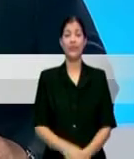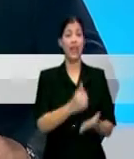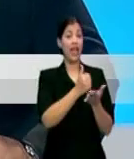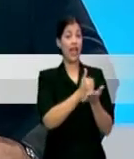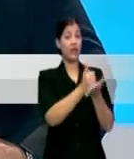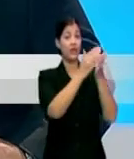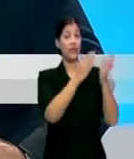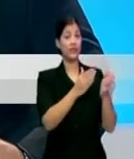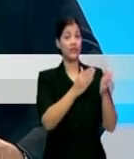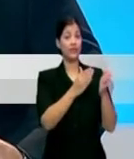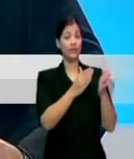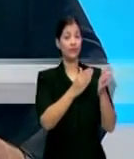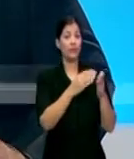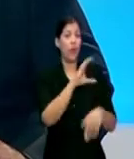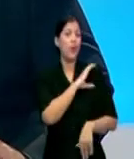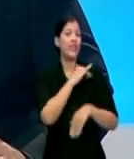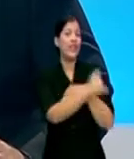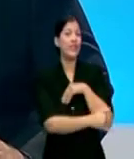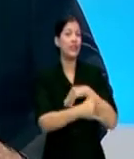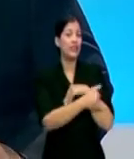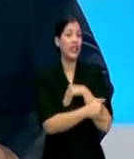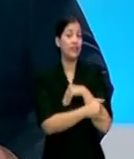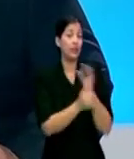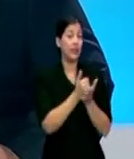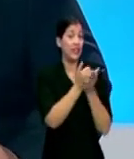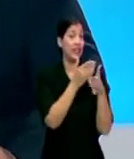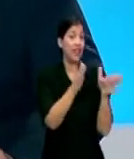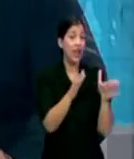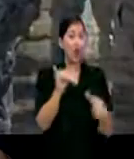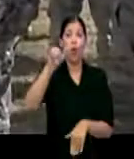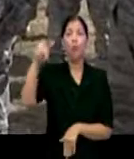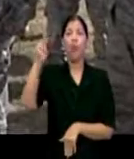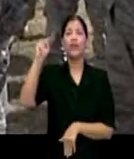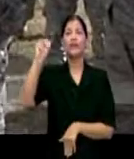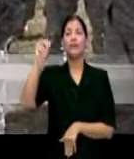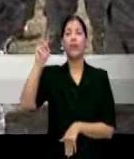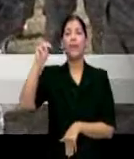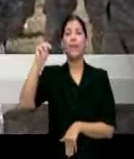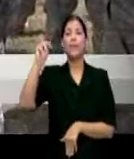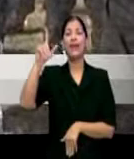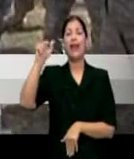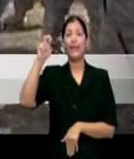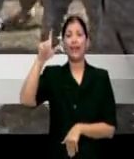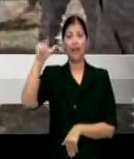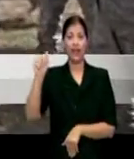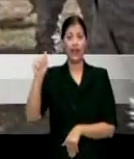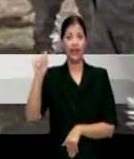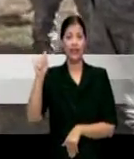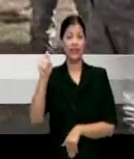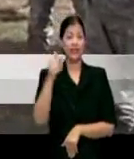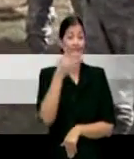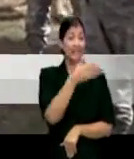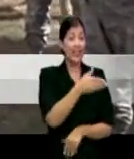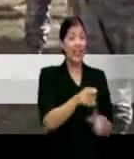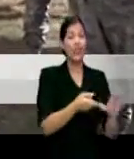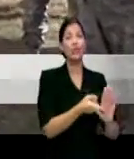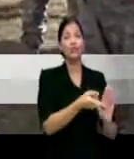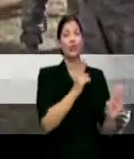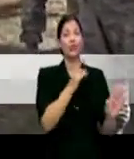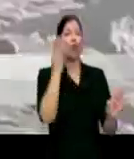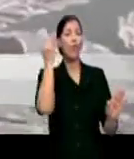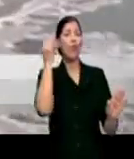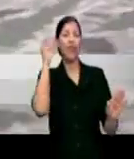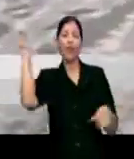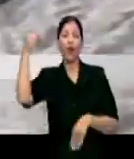guardia nacional ayudante general Juan Medina Lamela renunció al cargo luego que el gobernador Alejandro García Padilla perdiera la